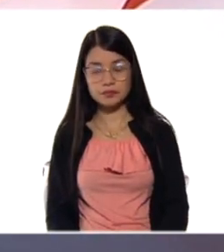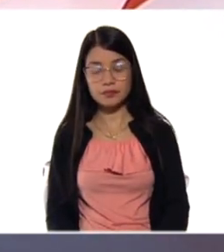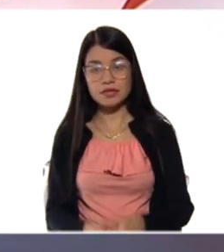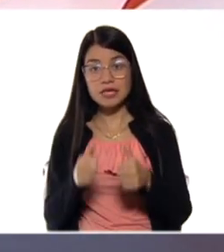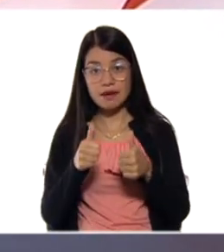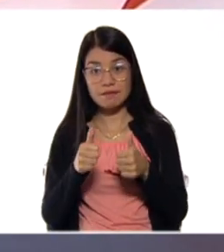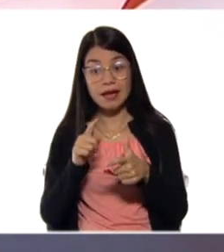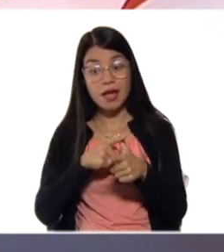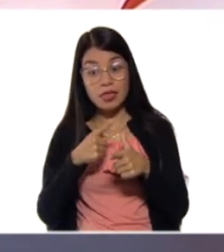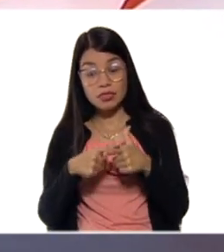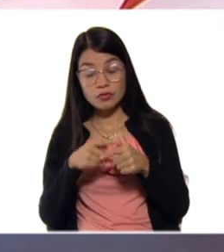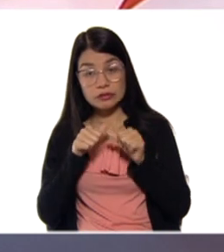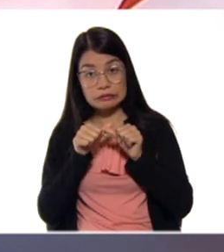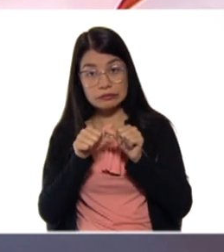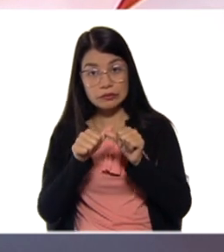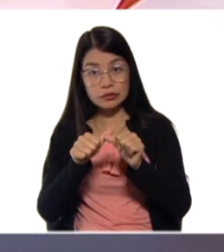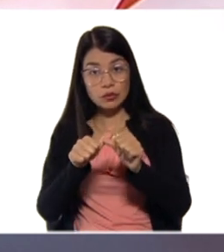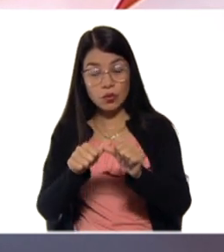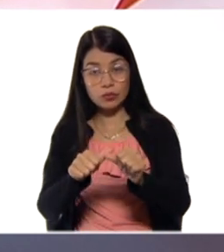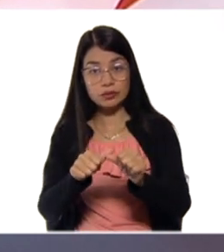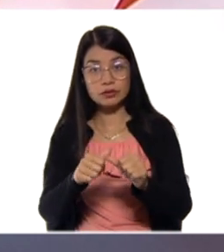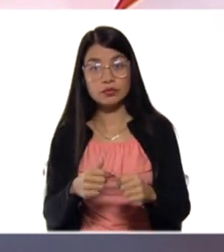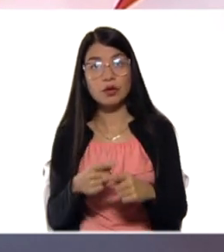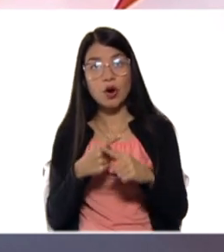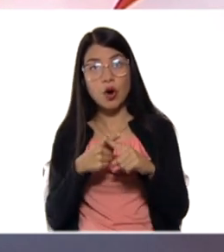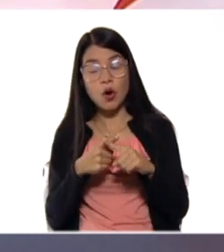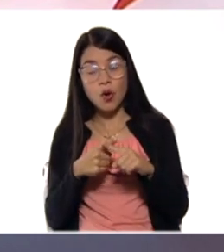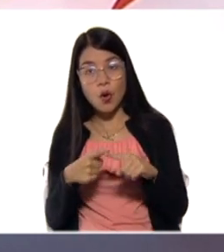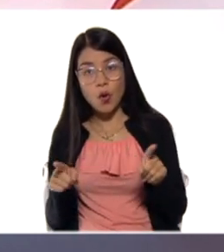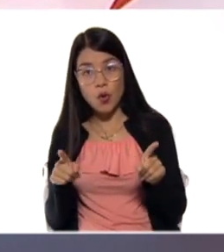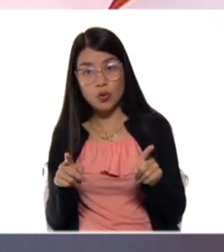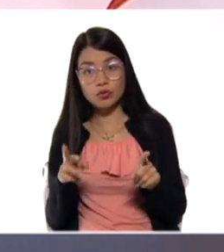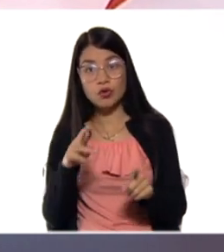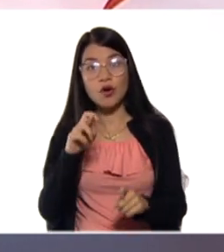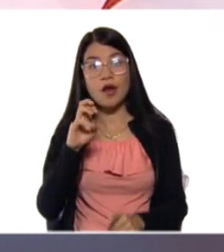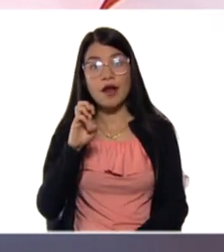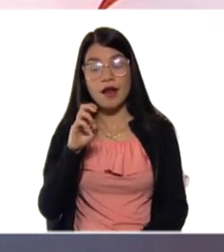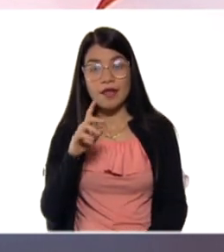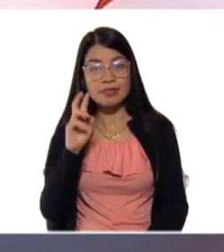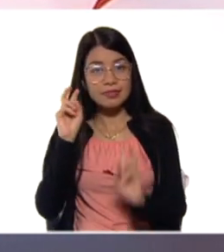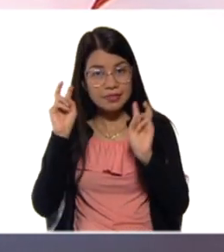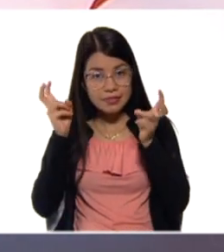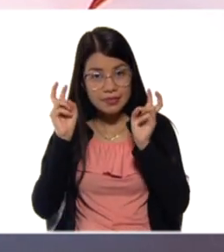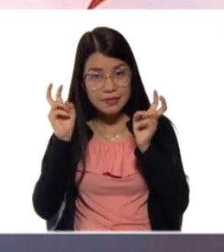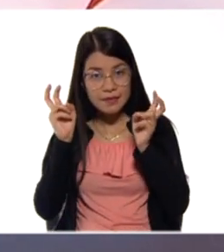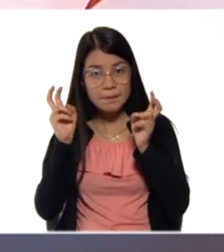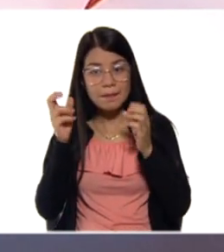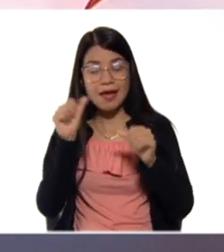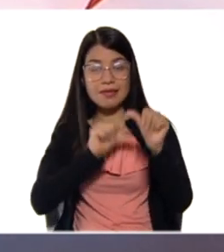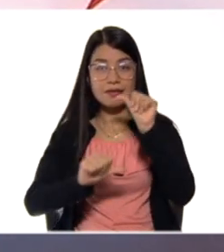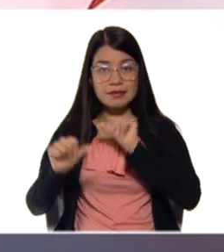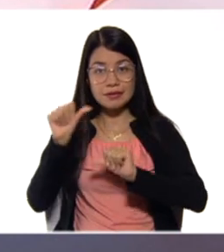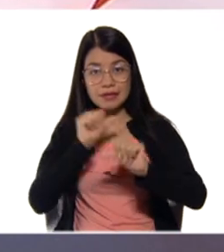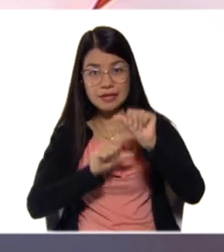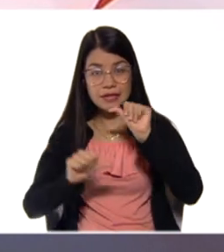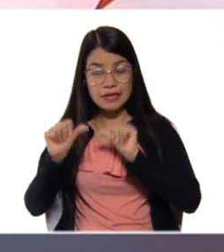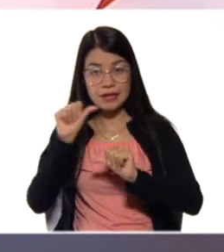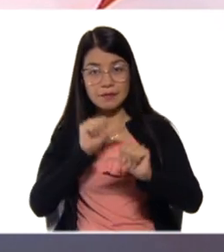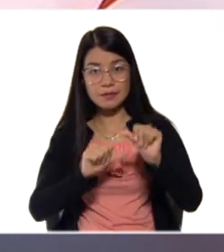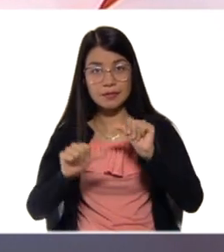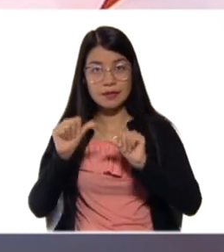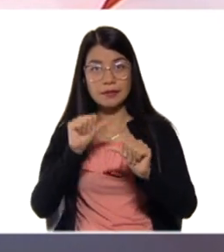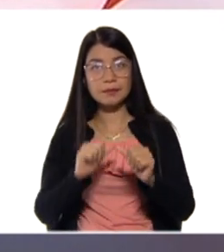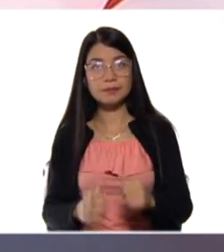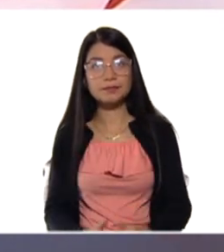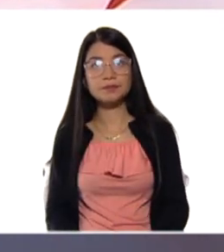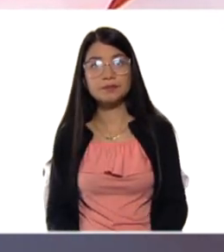entonces, vamos a continuar con otros referentes teóricos prácticos en el área de formación de química, que lo vamos